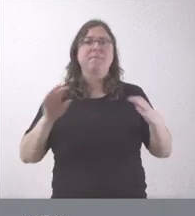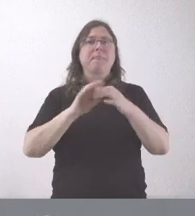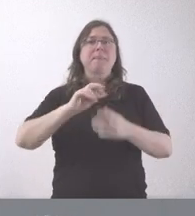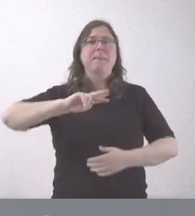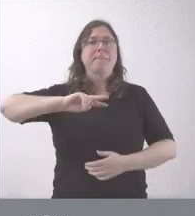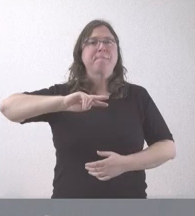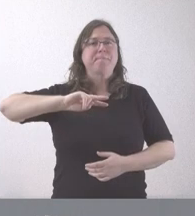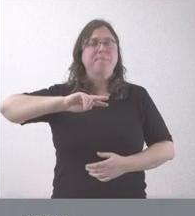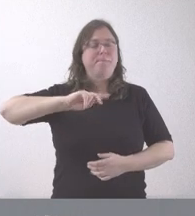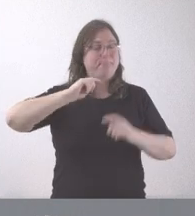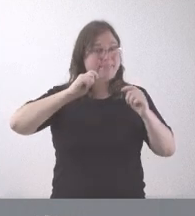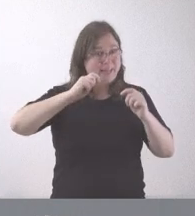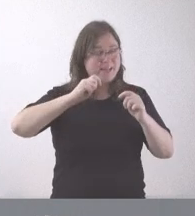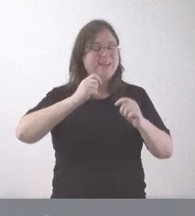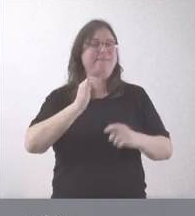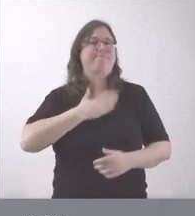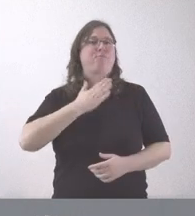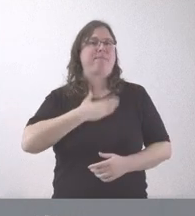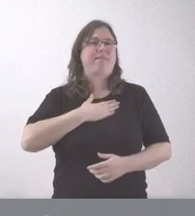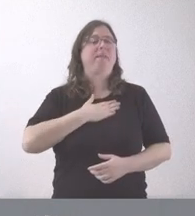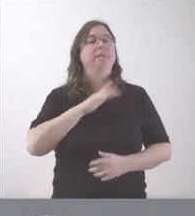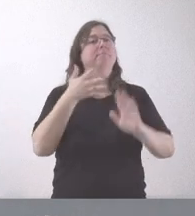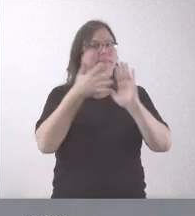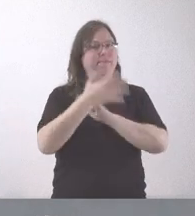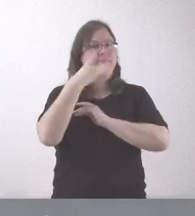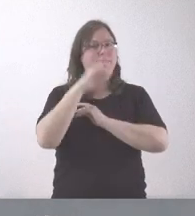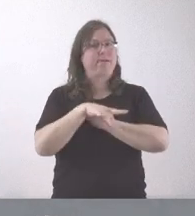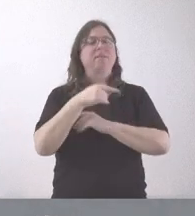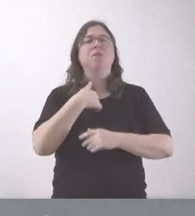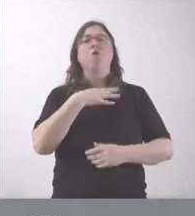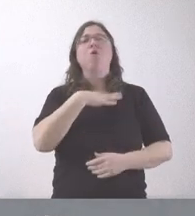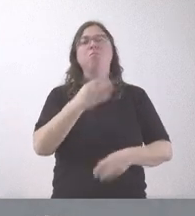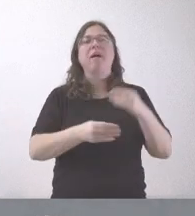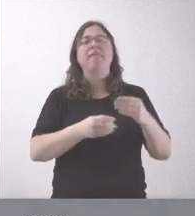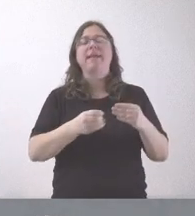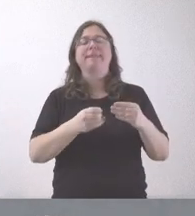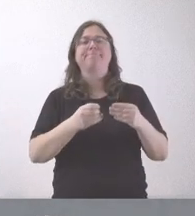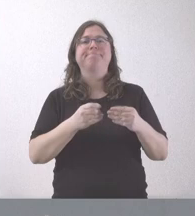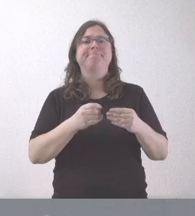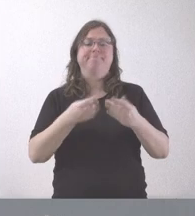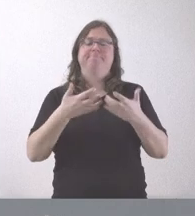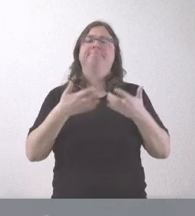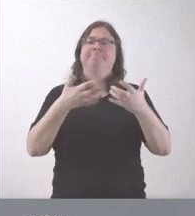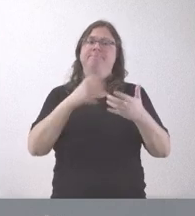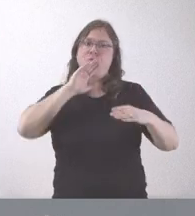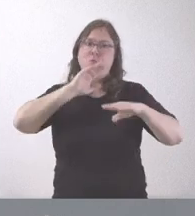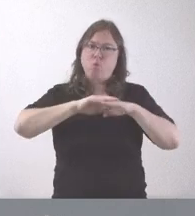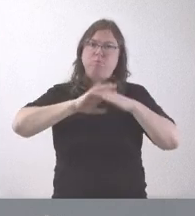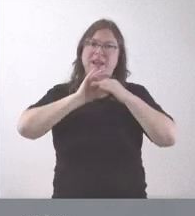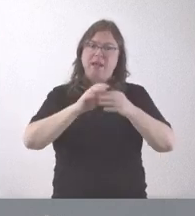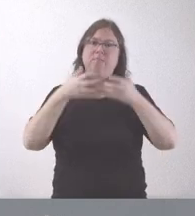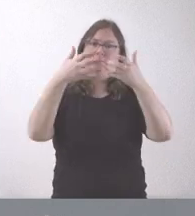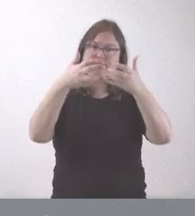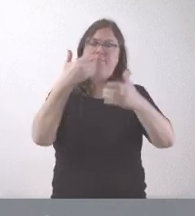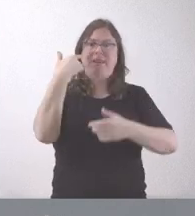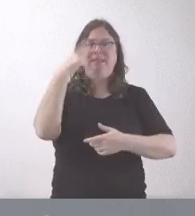bien, que ha sido identificado de esta forma que les he descrito. Y, lógicamente, también se procederá a la referencia a la vigencia de la ley en los términos